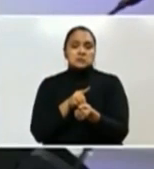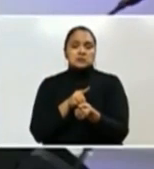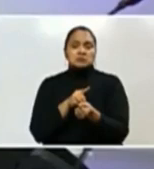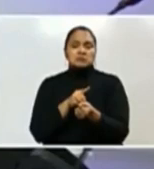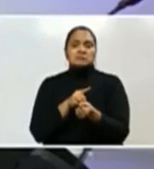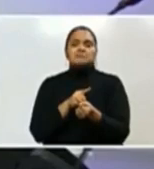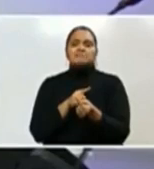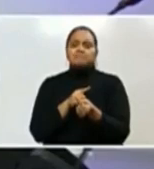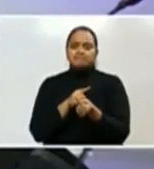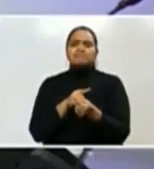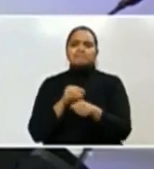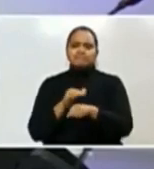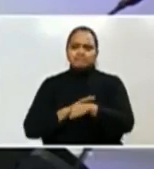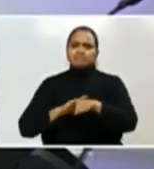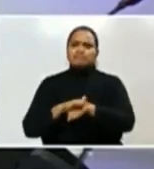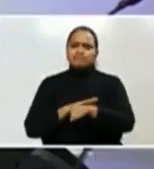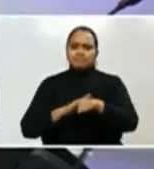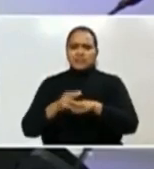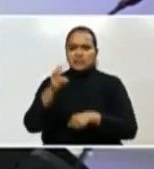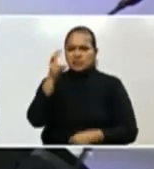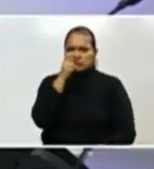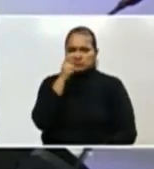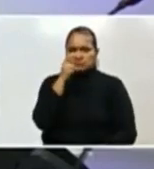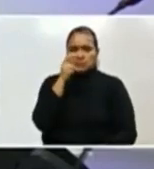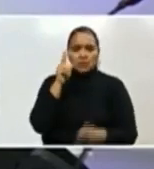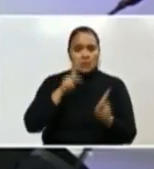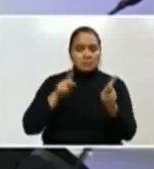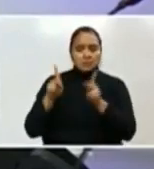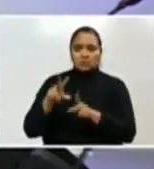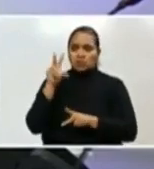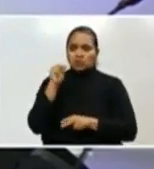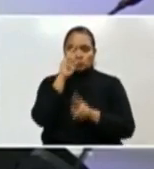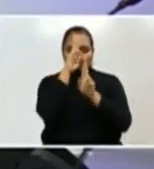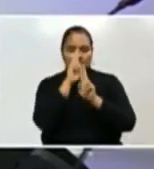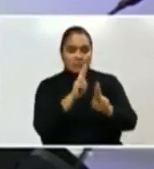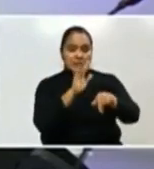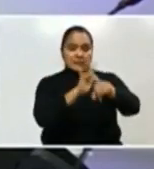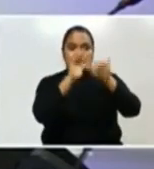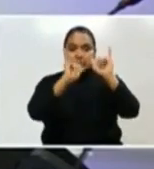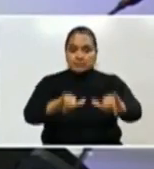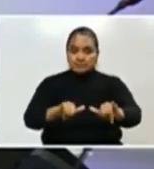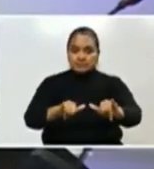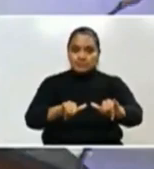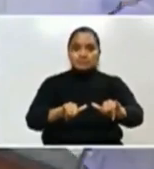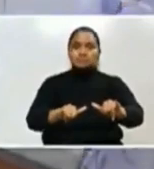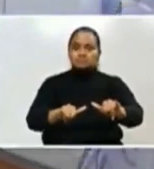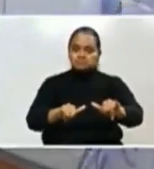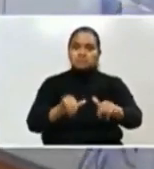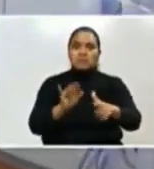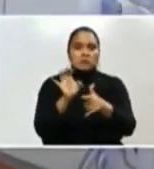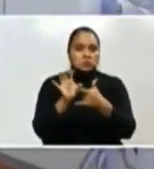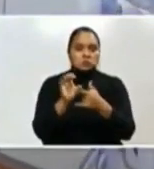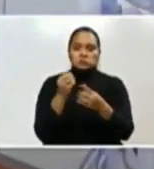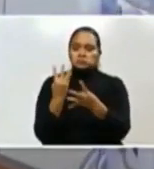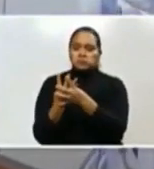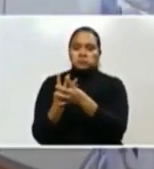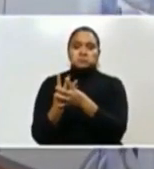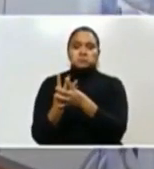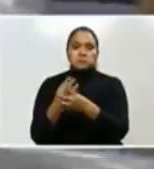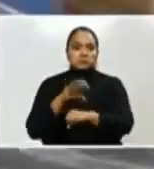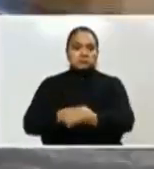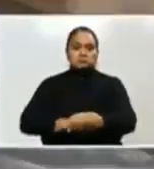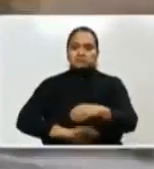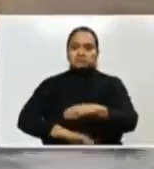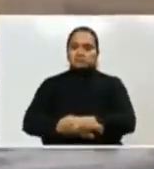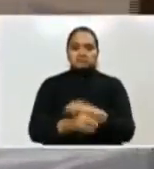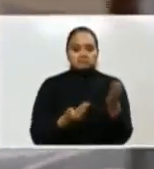estaremos siendo estrictos con aquellos que no respeten el toque de queda, es por su propio bien. Hermanos